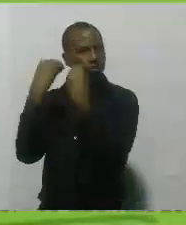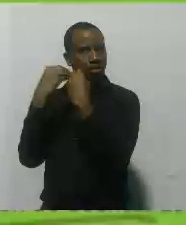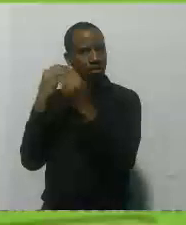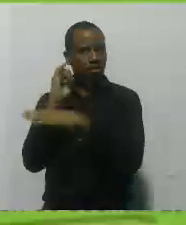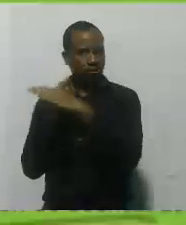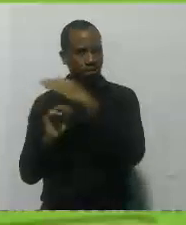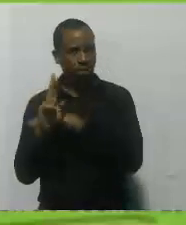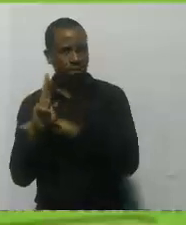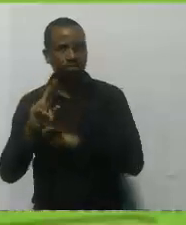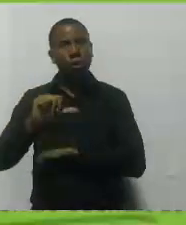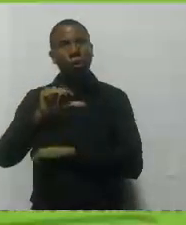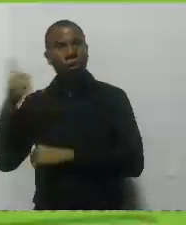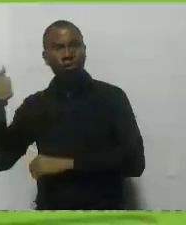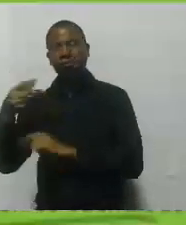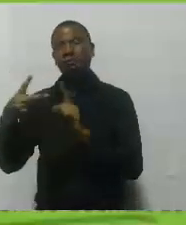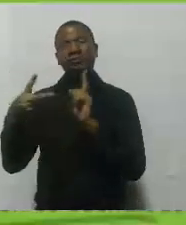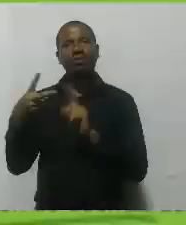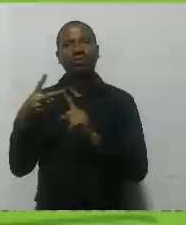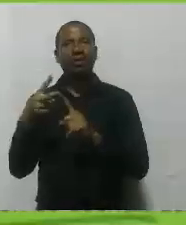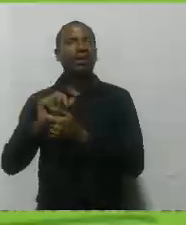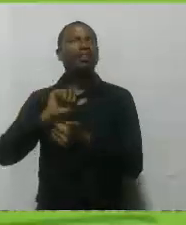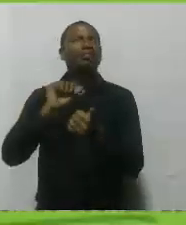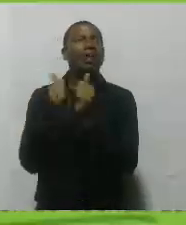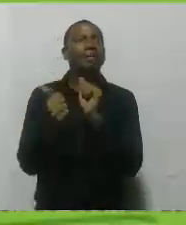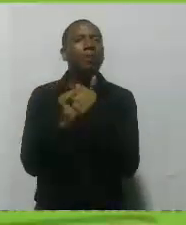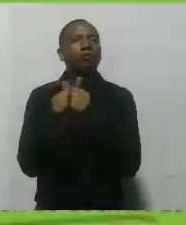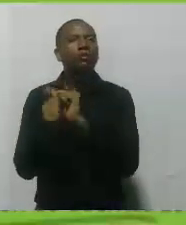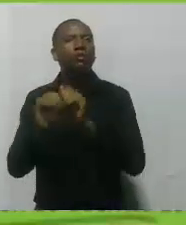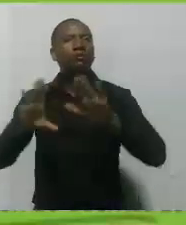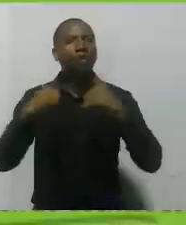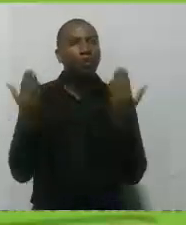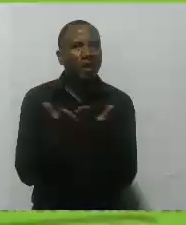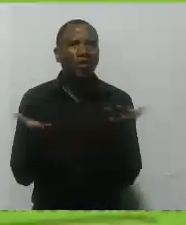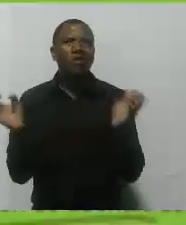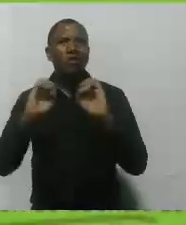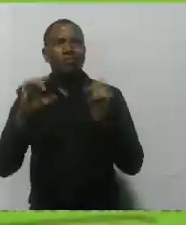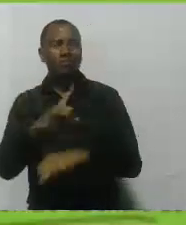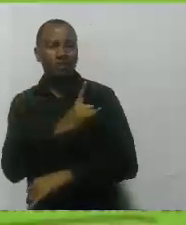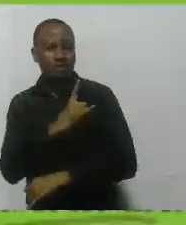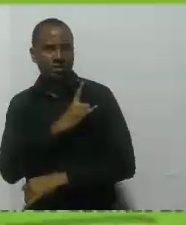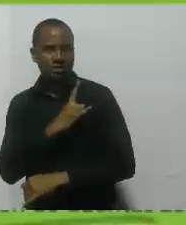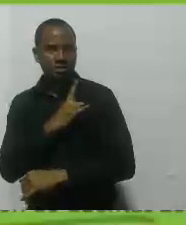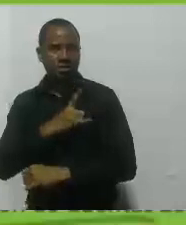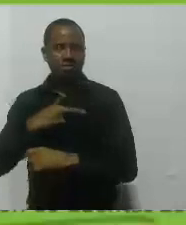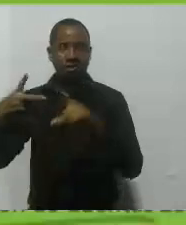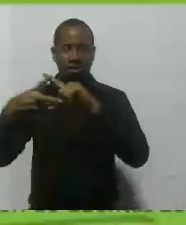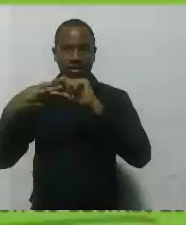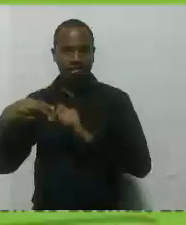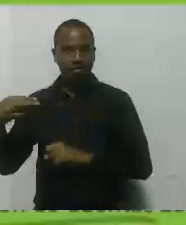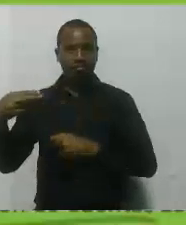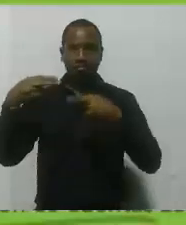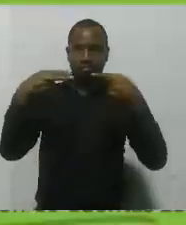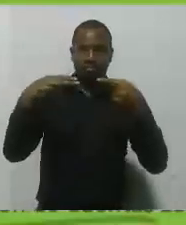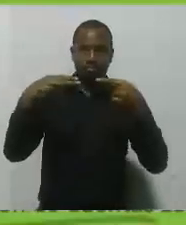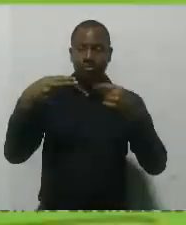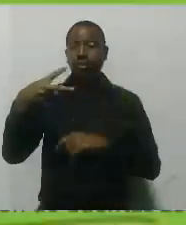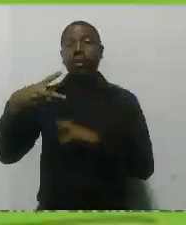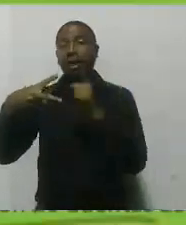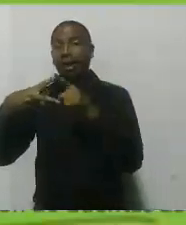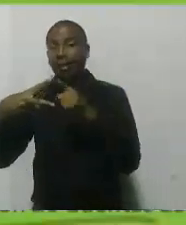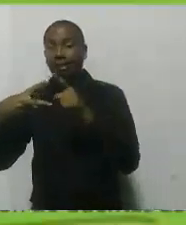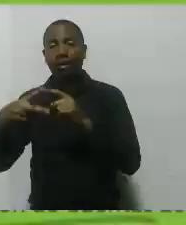y también todo el deporte estudiantil y universitario. Con respecto a la Escuela de Iniciación,